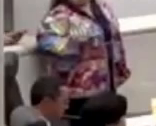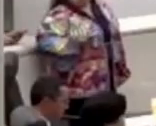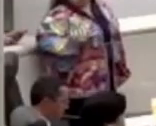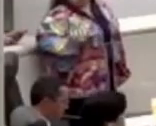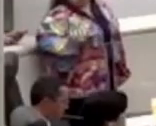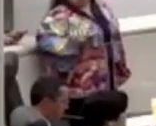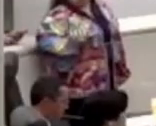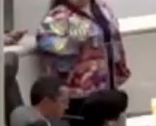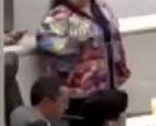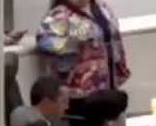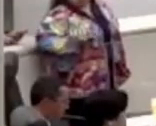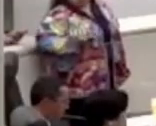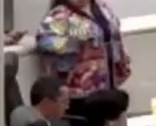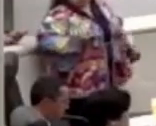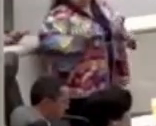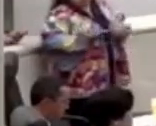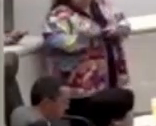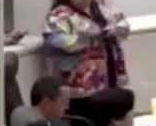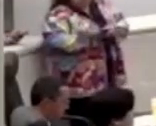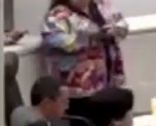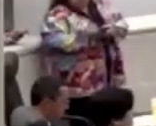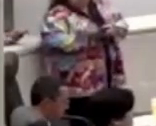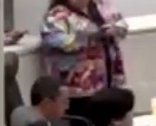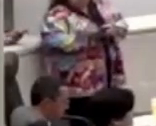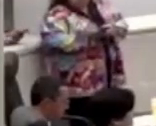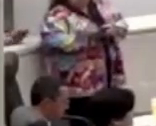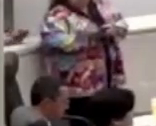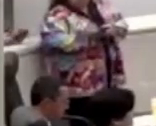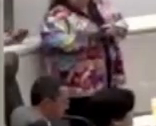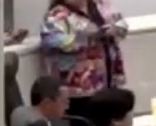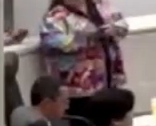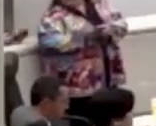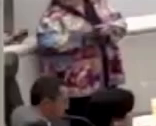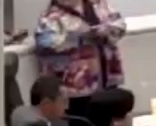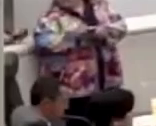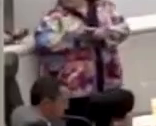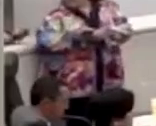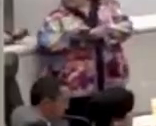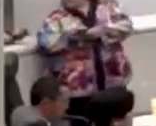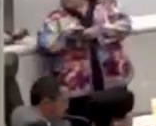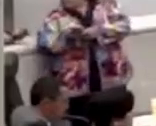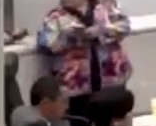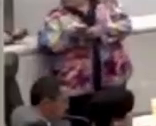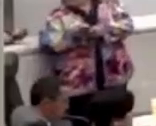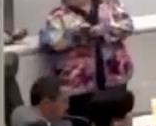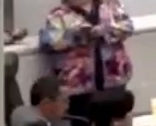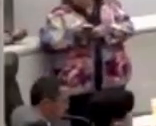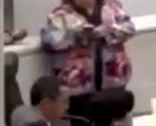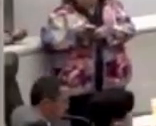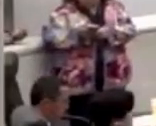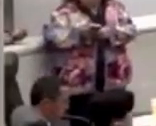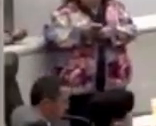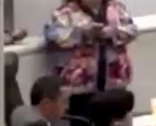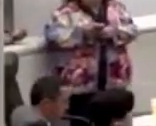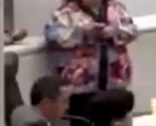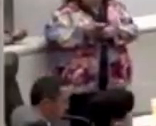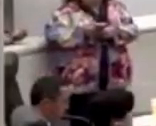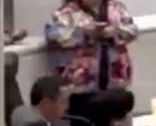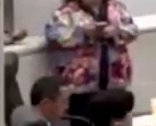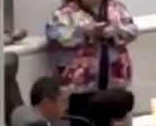Teófilo Torres Corzo, quien falleció el 15 de octubre del 2023. Nuestro homenajeado